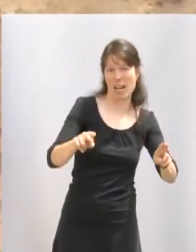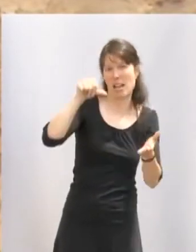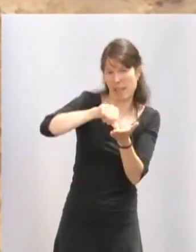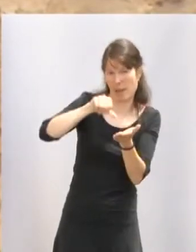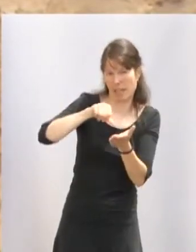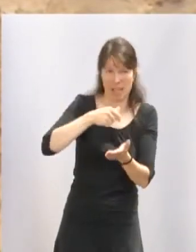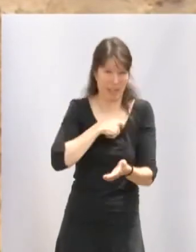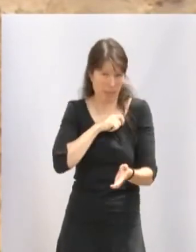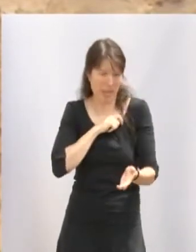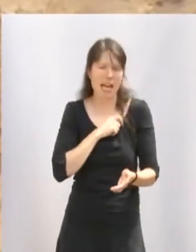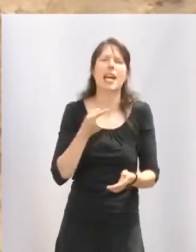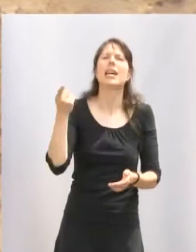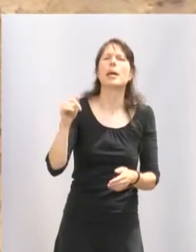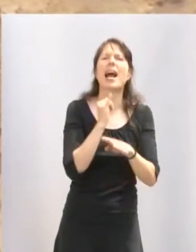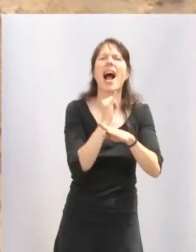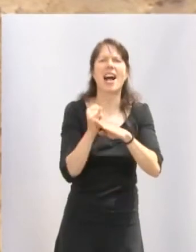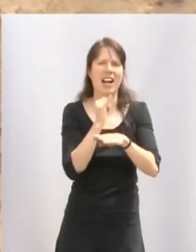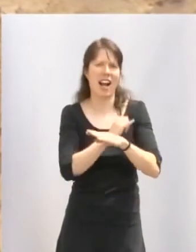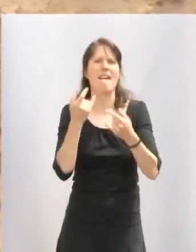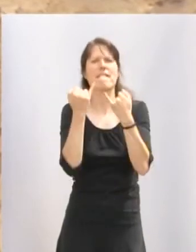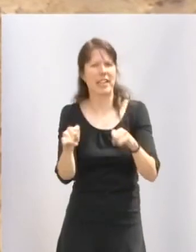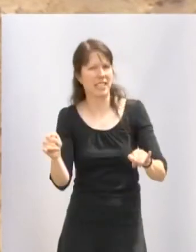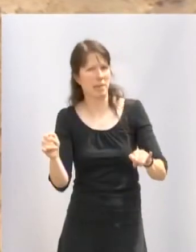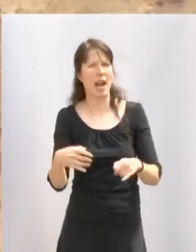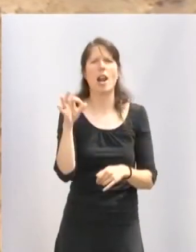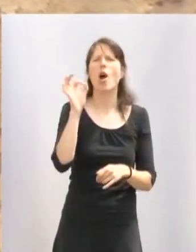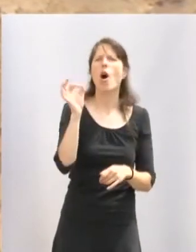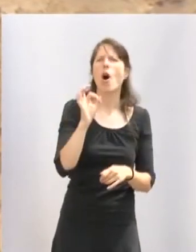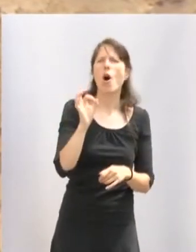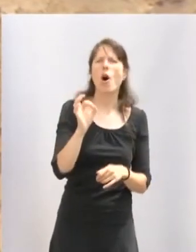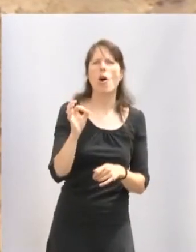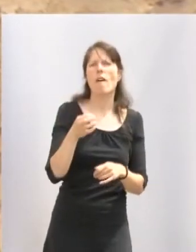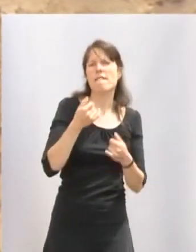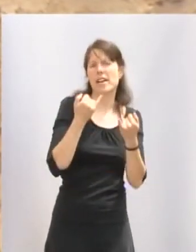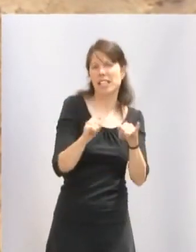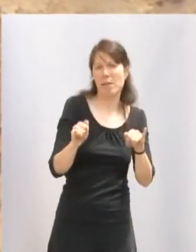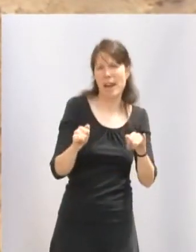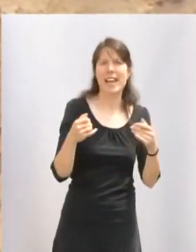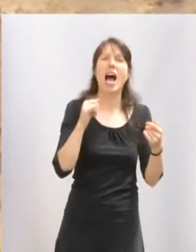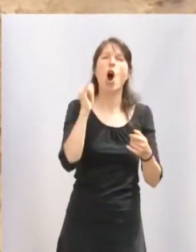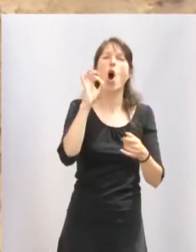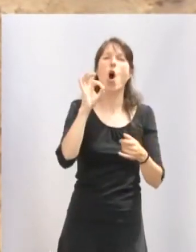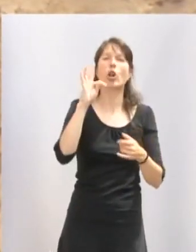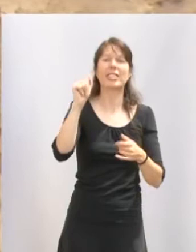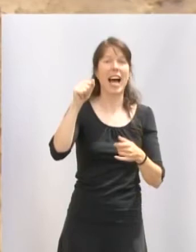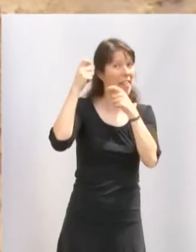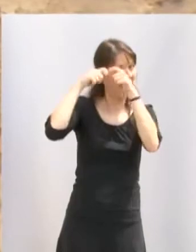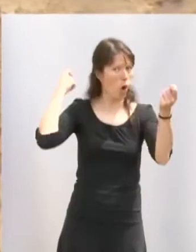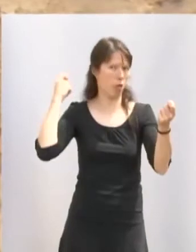el Festival de los Pirineos en Jaca, o el Festival de la Jota de Zaragoza, donde triunfar con jotas es toda una proeza.